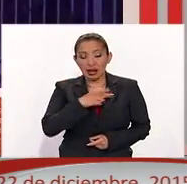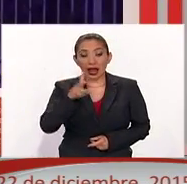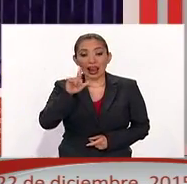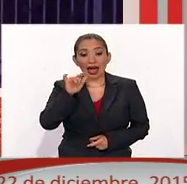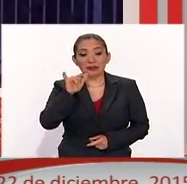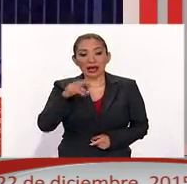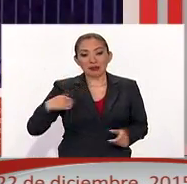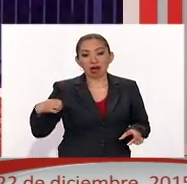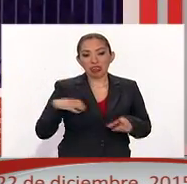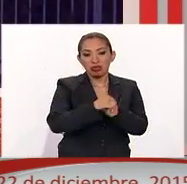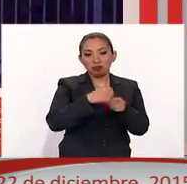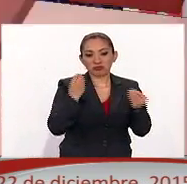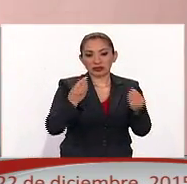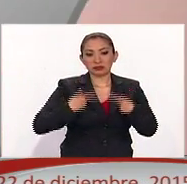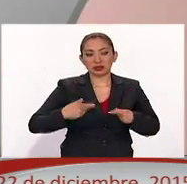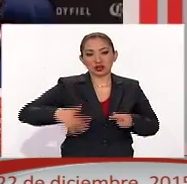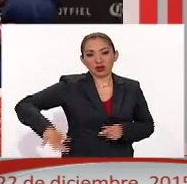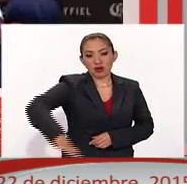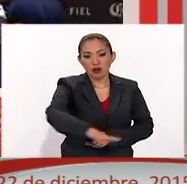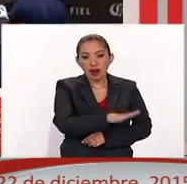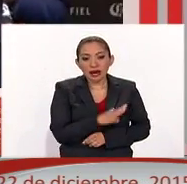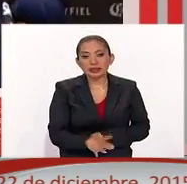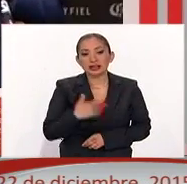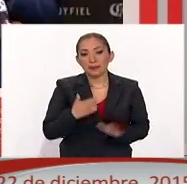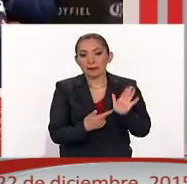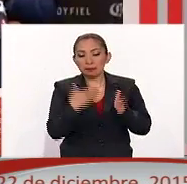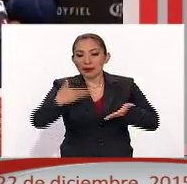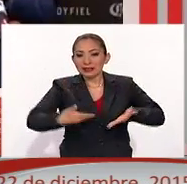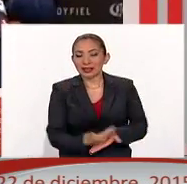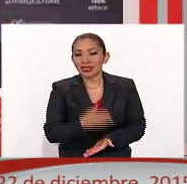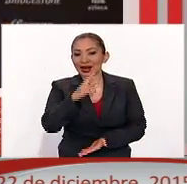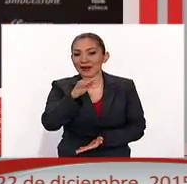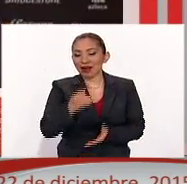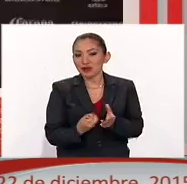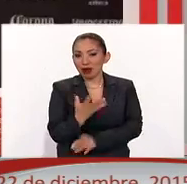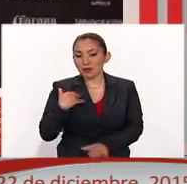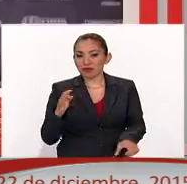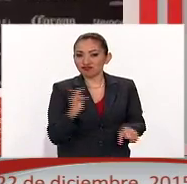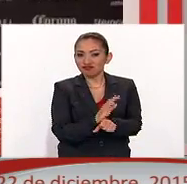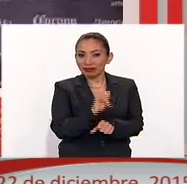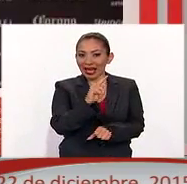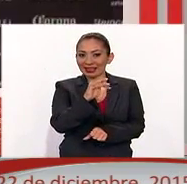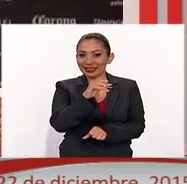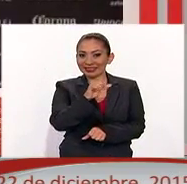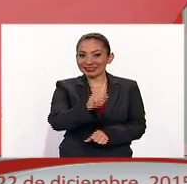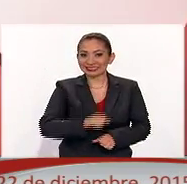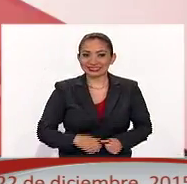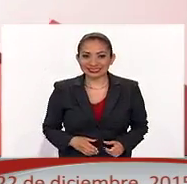Vegas por atropellamiento masivo. Presentan a Rafa Márquez como nuevo refuerzo del Atlas.